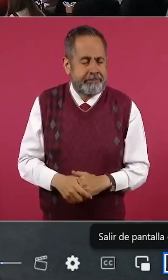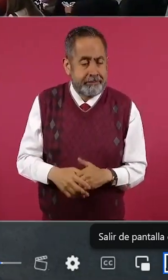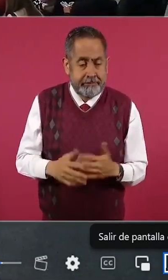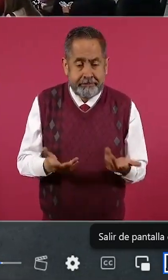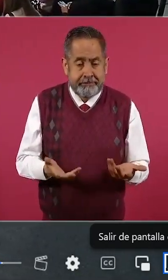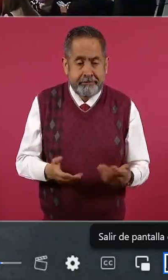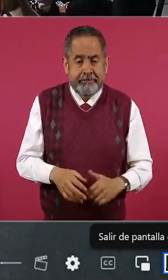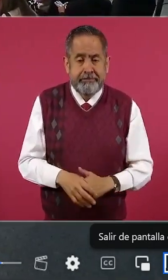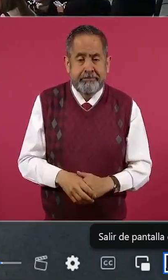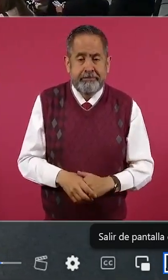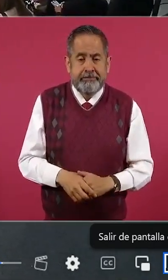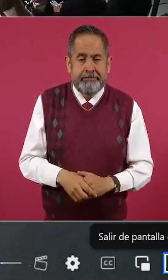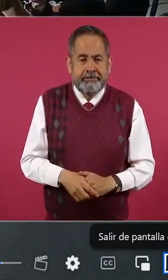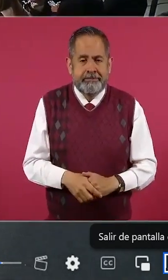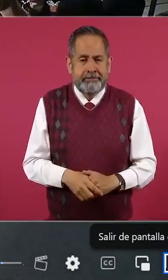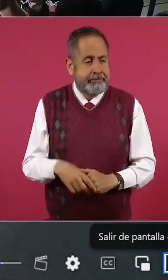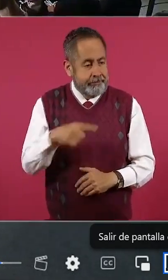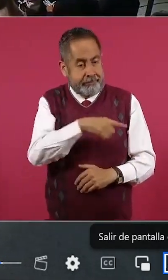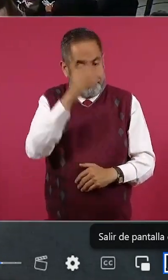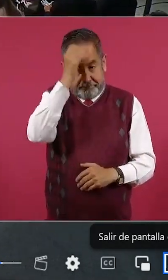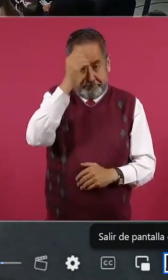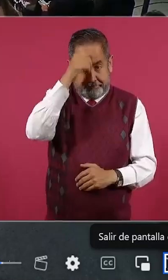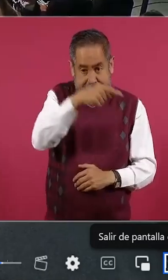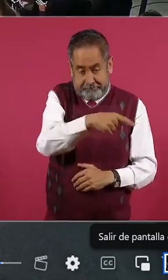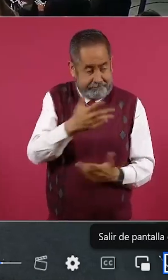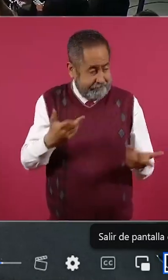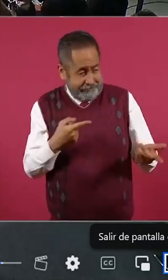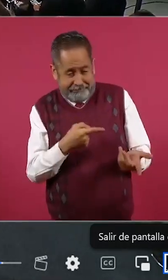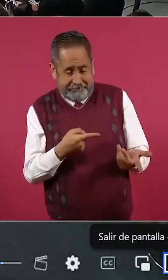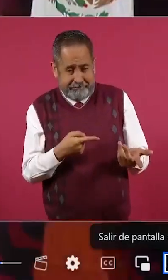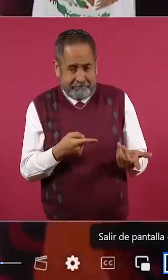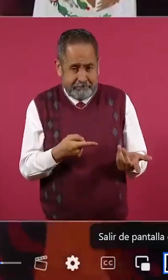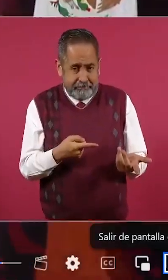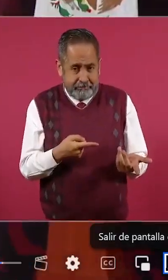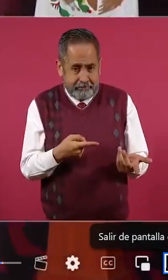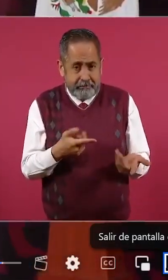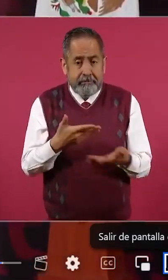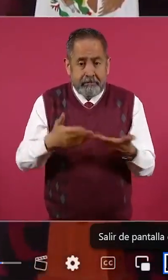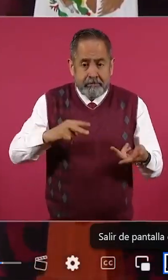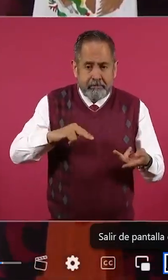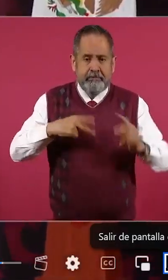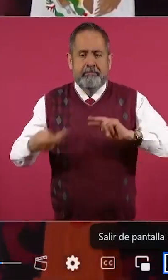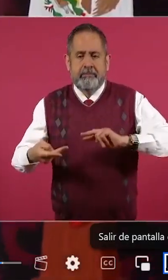opinó y ahora cambian.